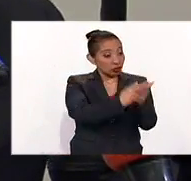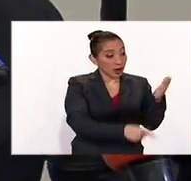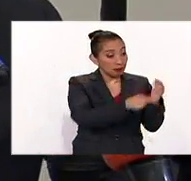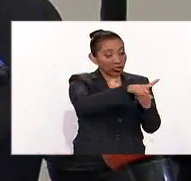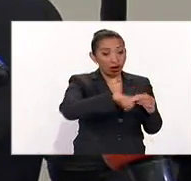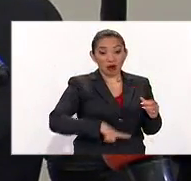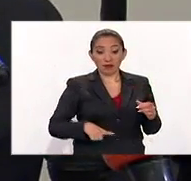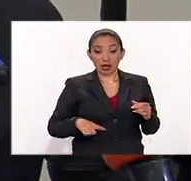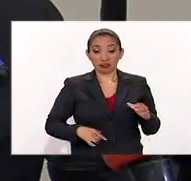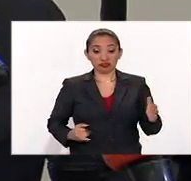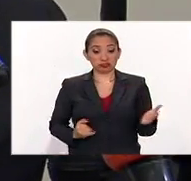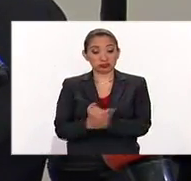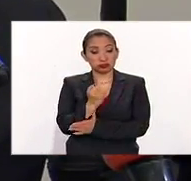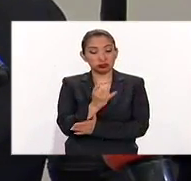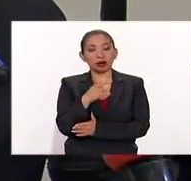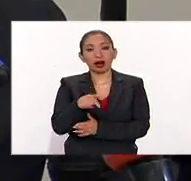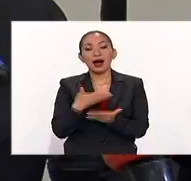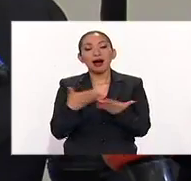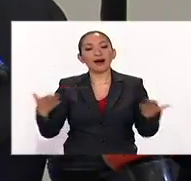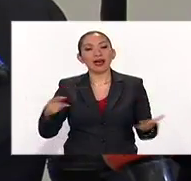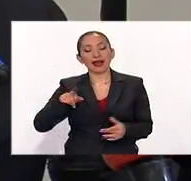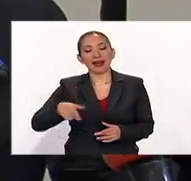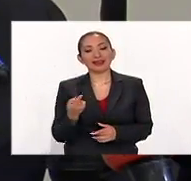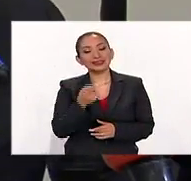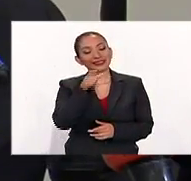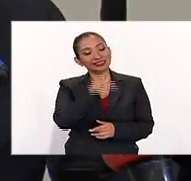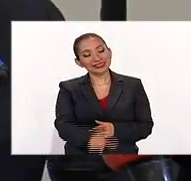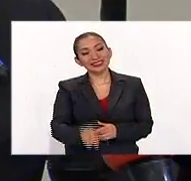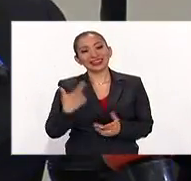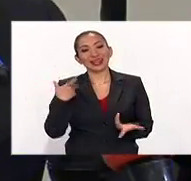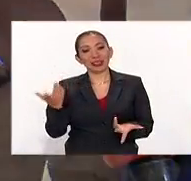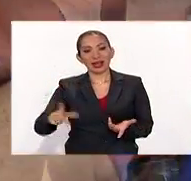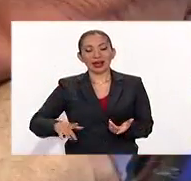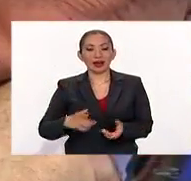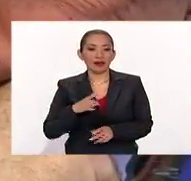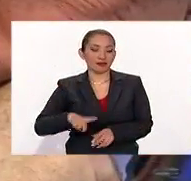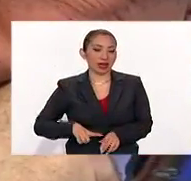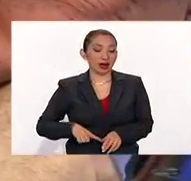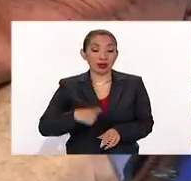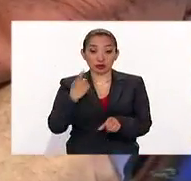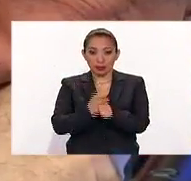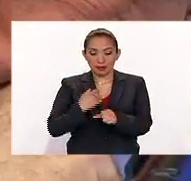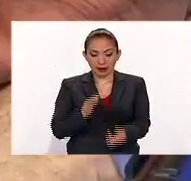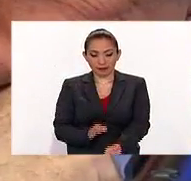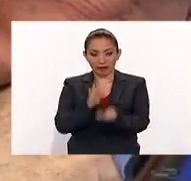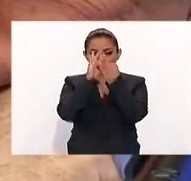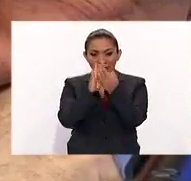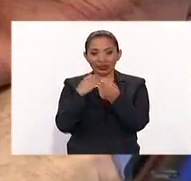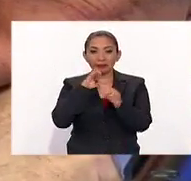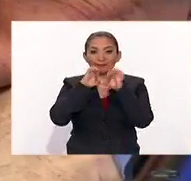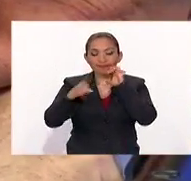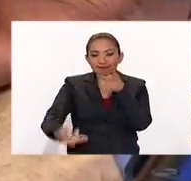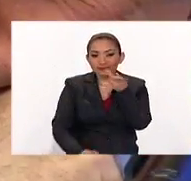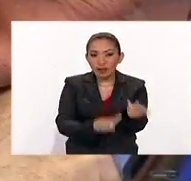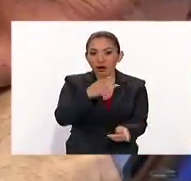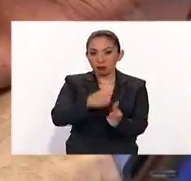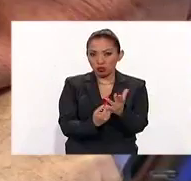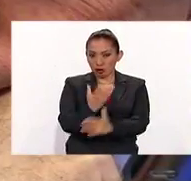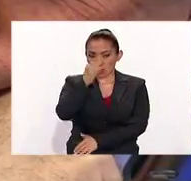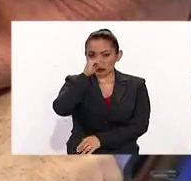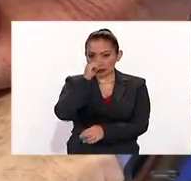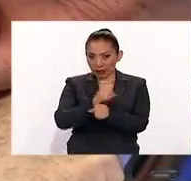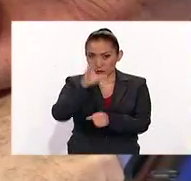de un gobierno determinado se convierta en una política de Estado. En su primera comparecencia ante los medios como secretario de